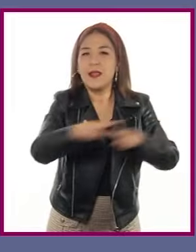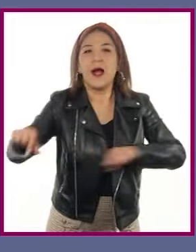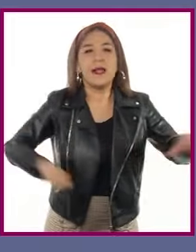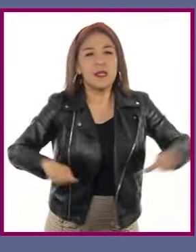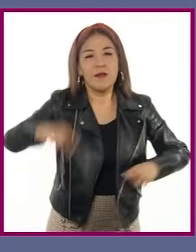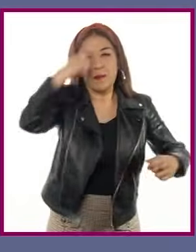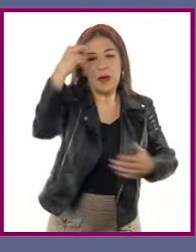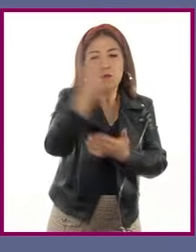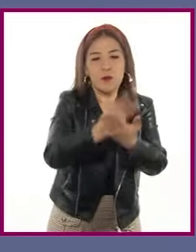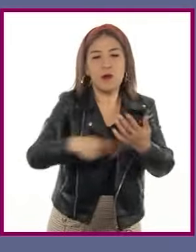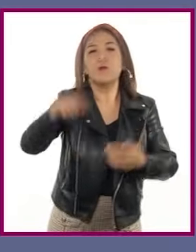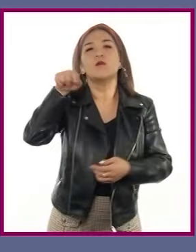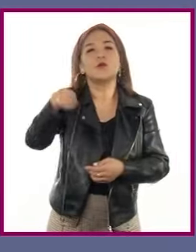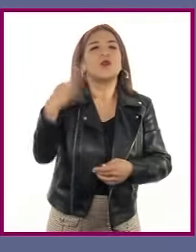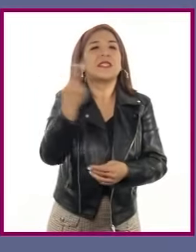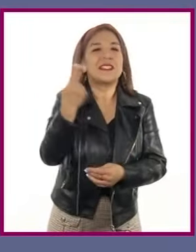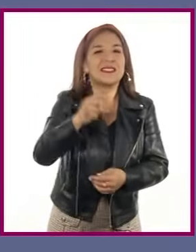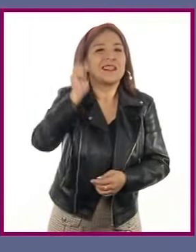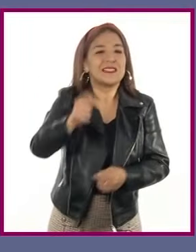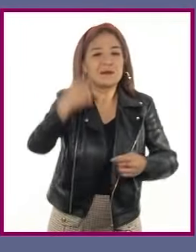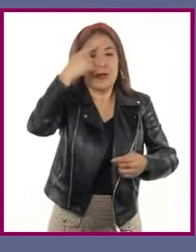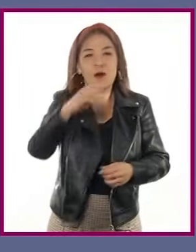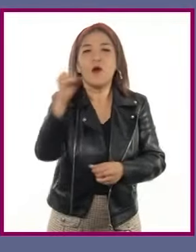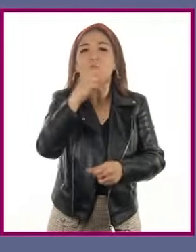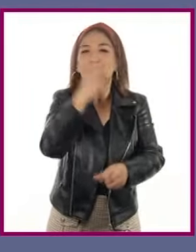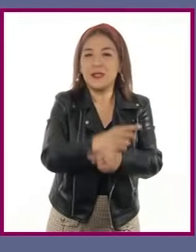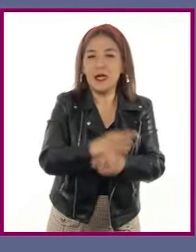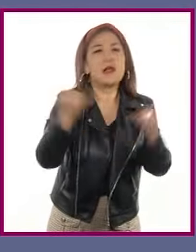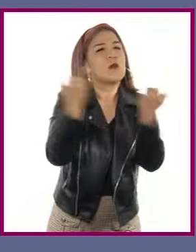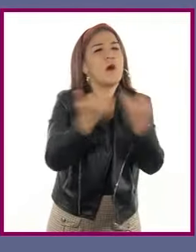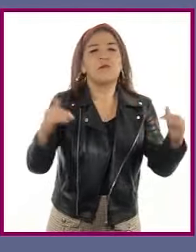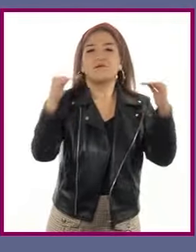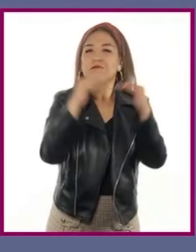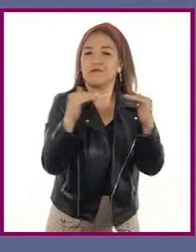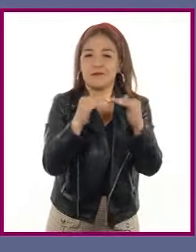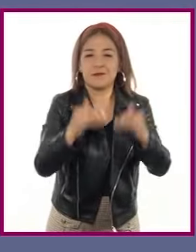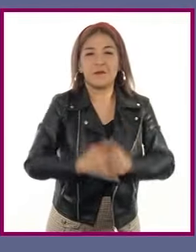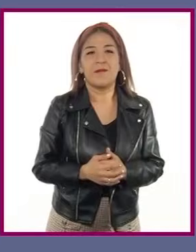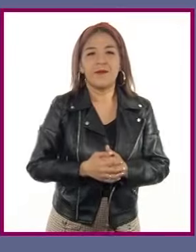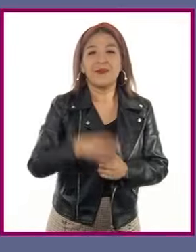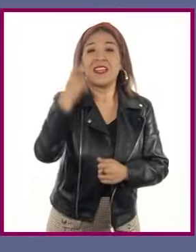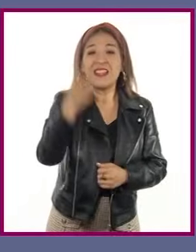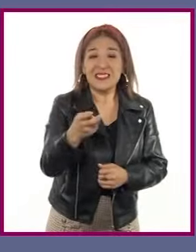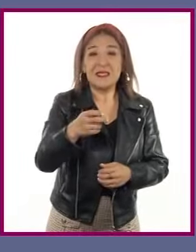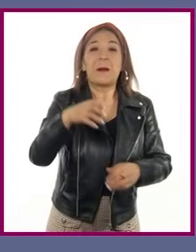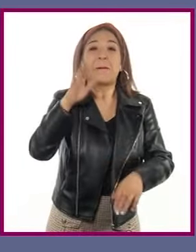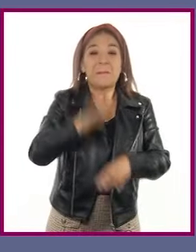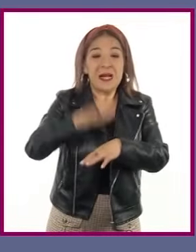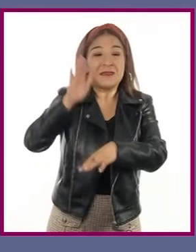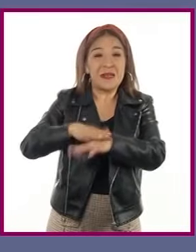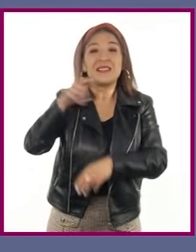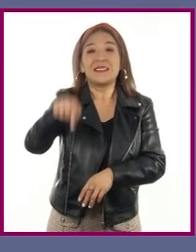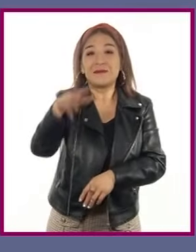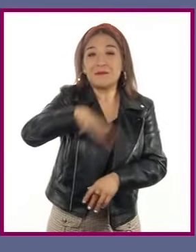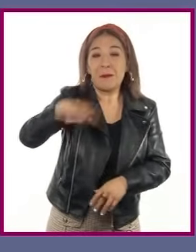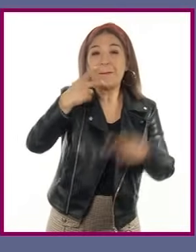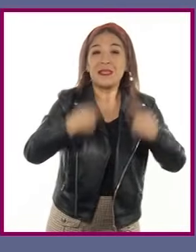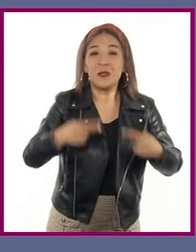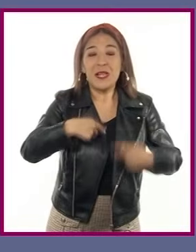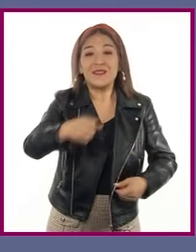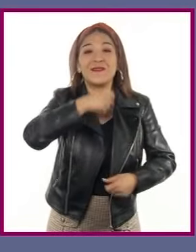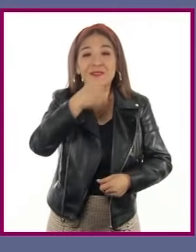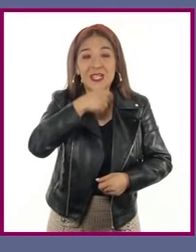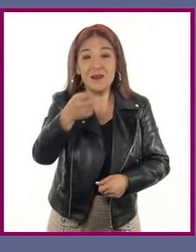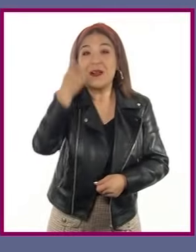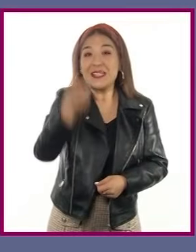programas que satisfagan sus necesidades con oportunidad y equidad. El progresivo envejecimiento de la población es uno de los